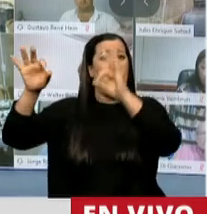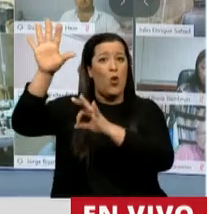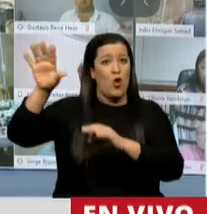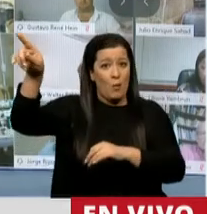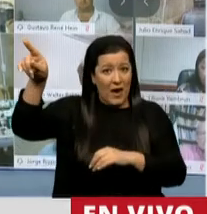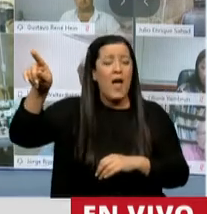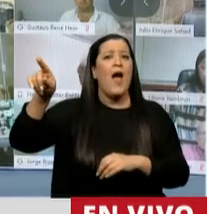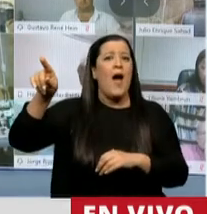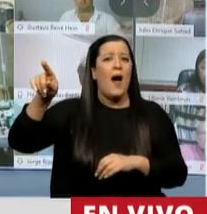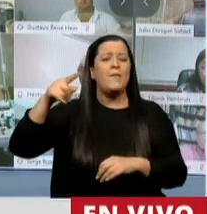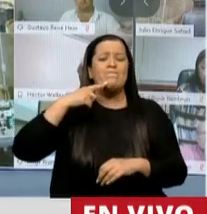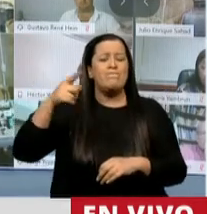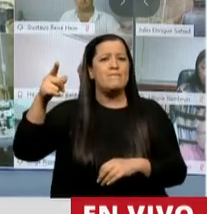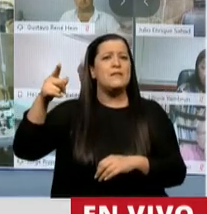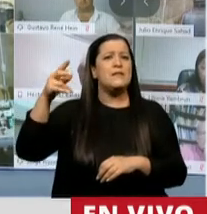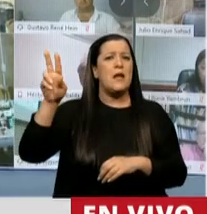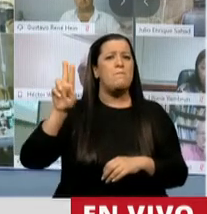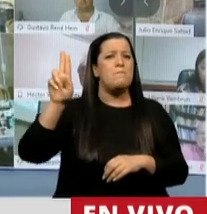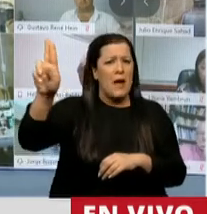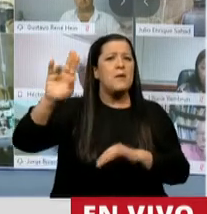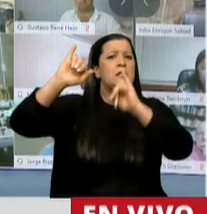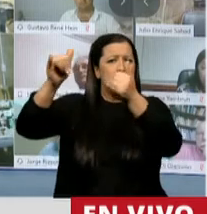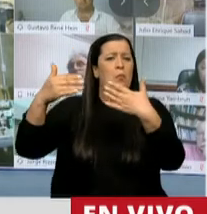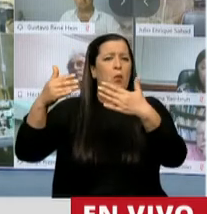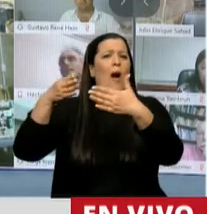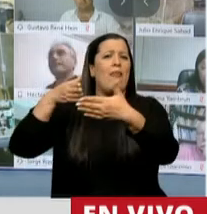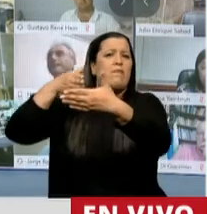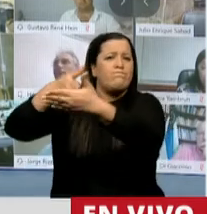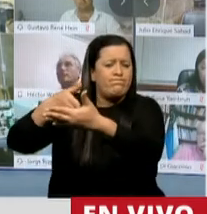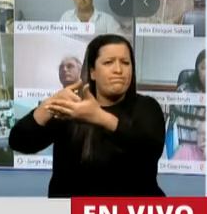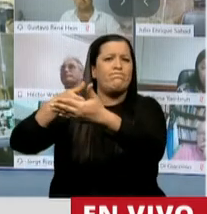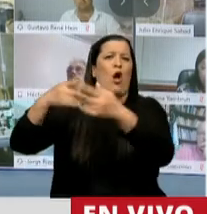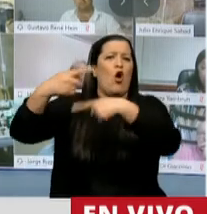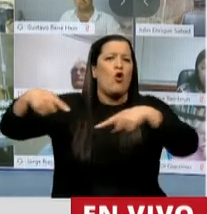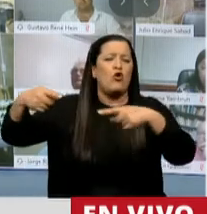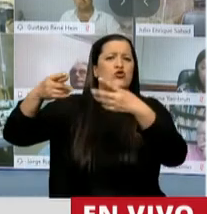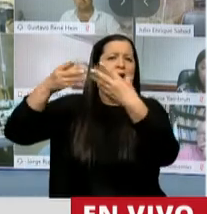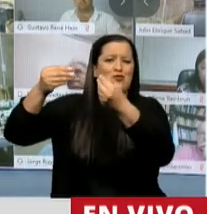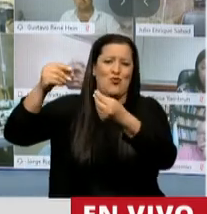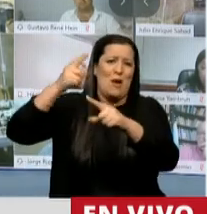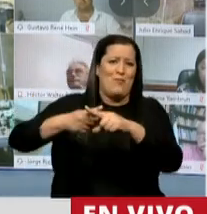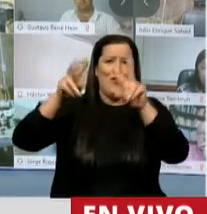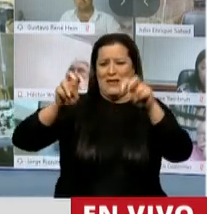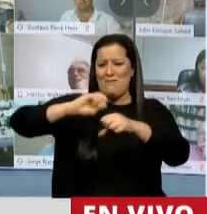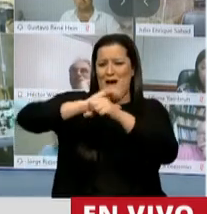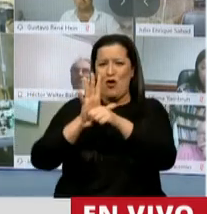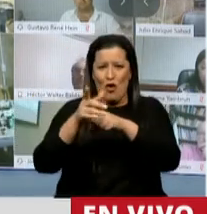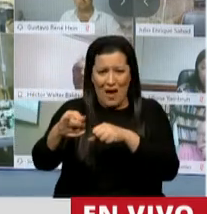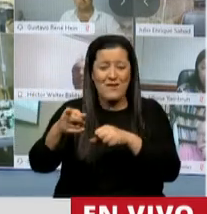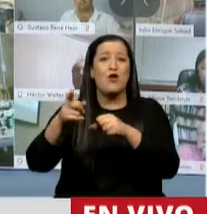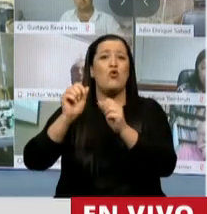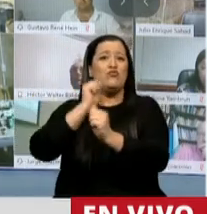regional permite a los países bloquear los paquetes de ayuda en el contexto de la pandemia a empresas